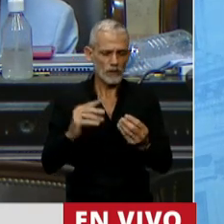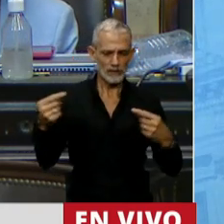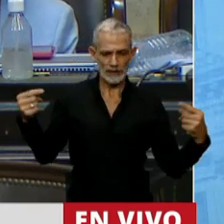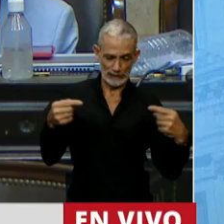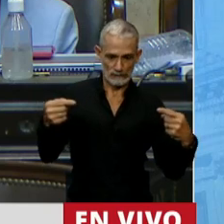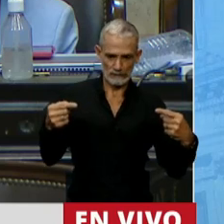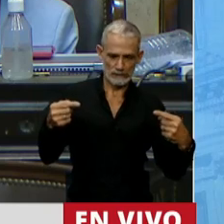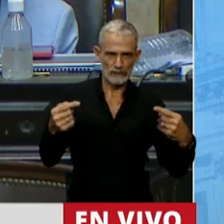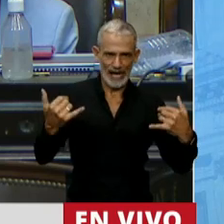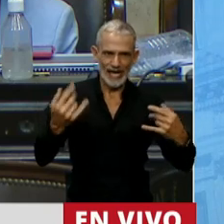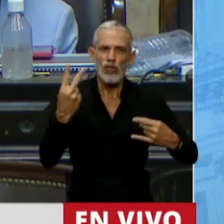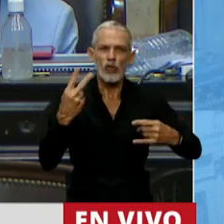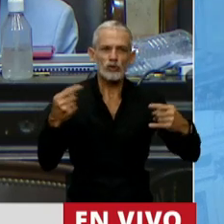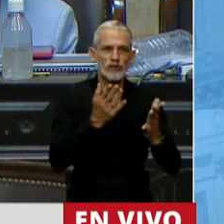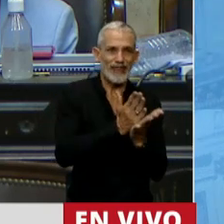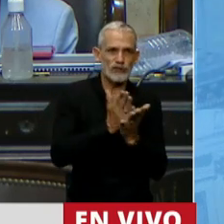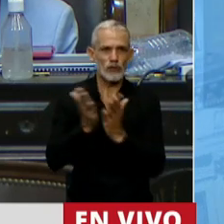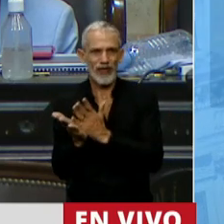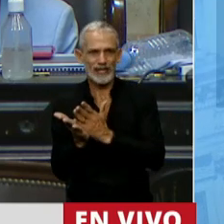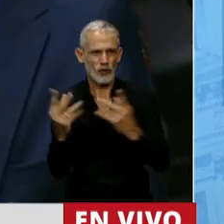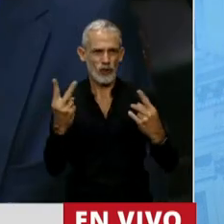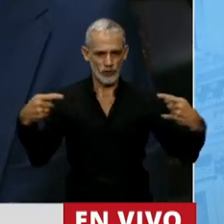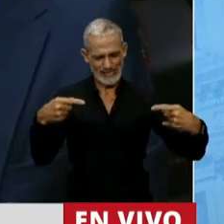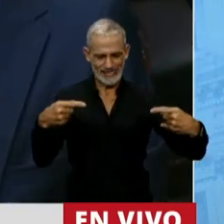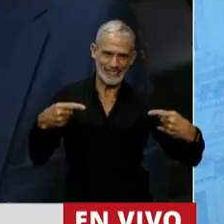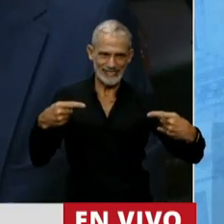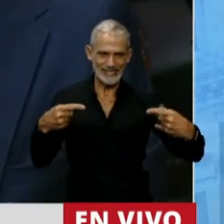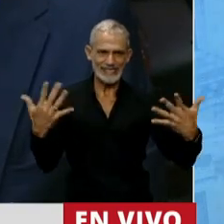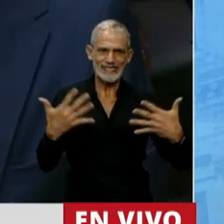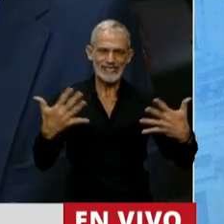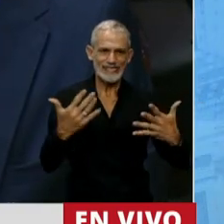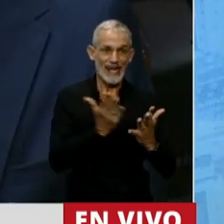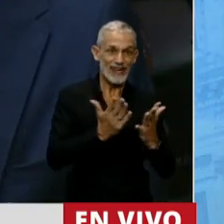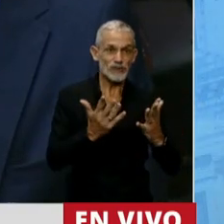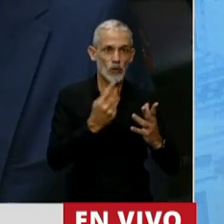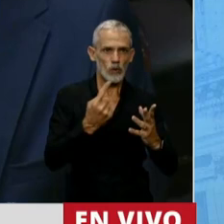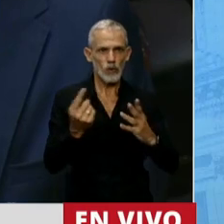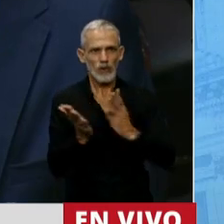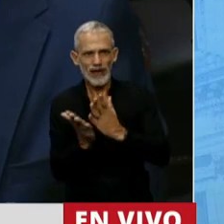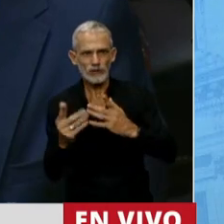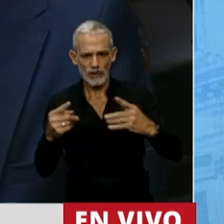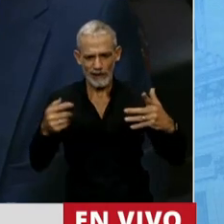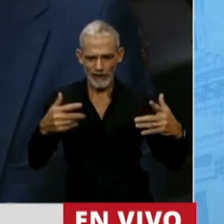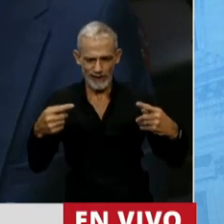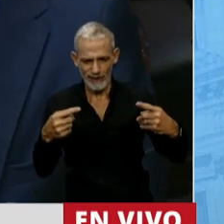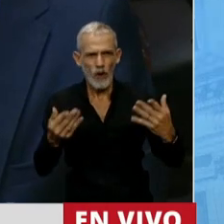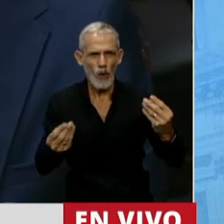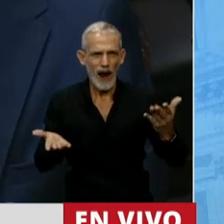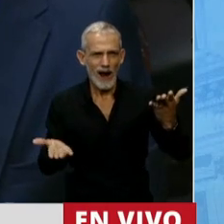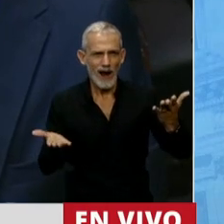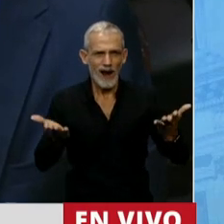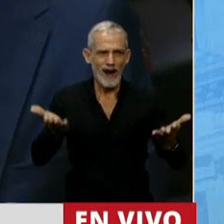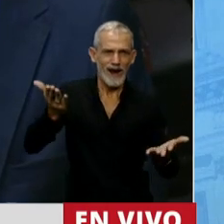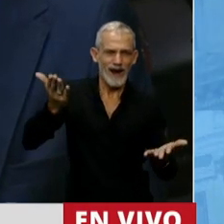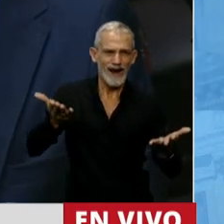en conflicto dos derechos. Cuando sucede eso, que entran en conflicto dos derechos, lo que suele pasar es que se